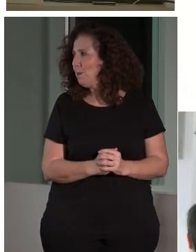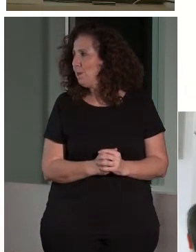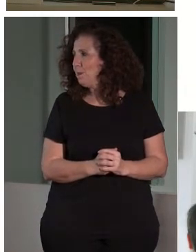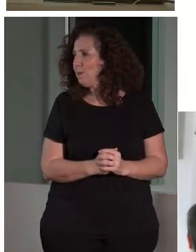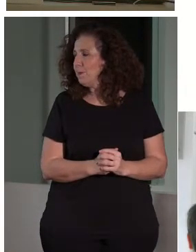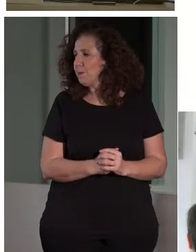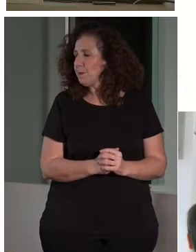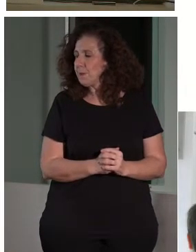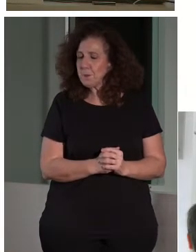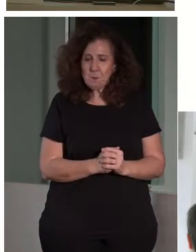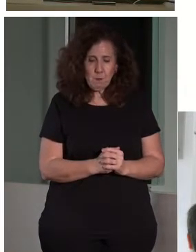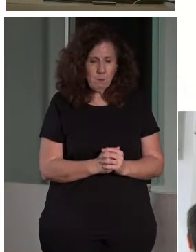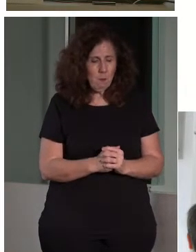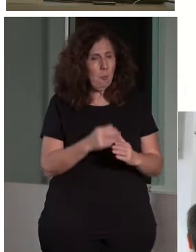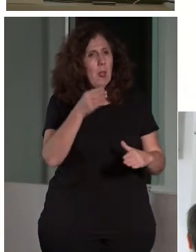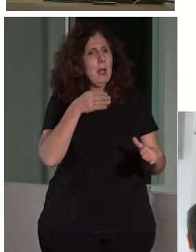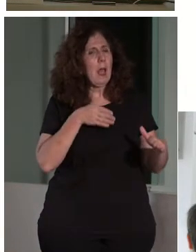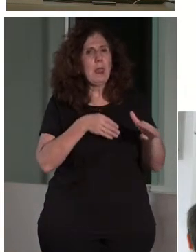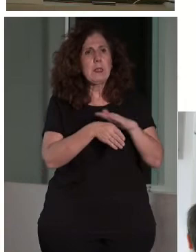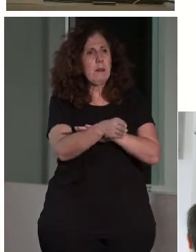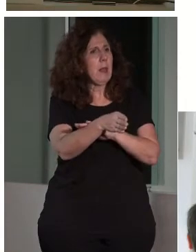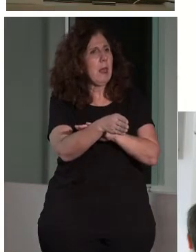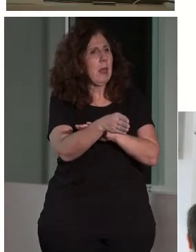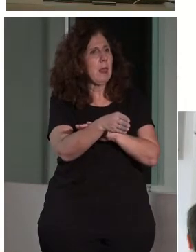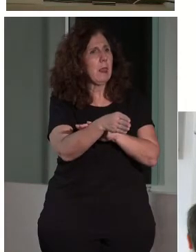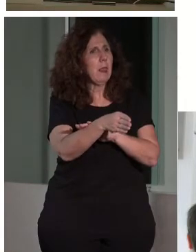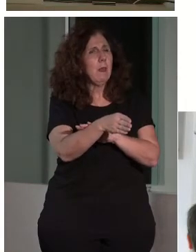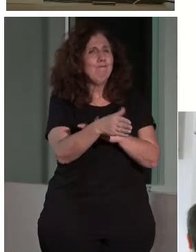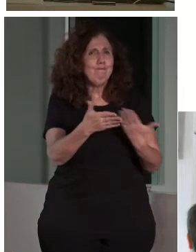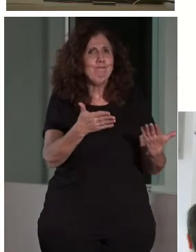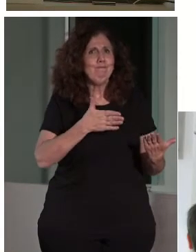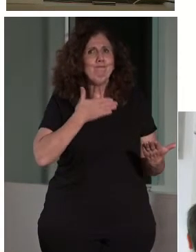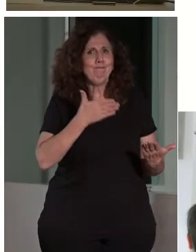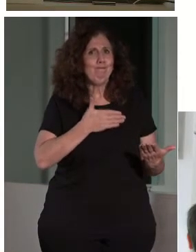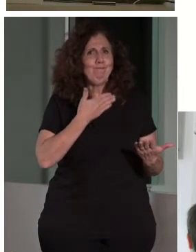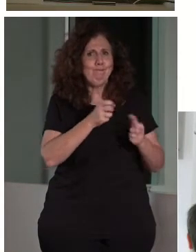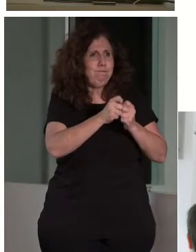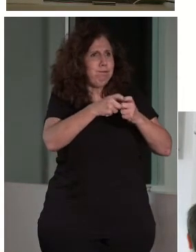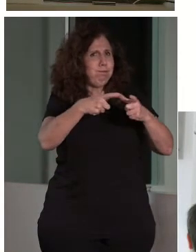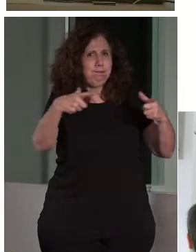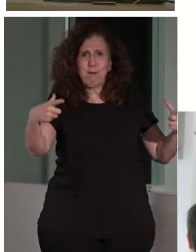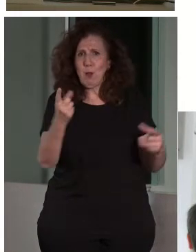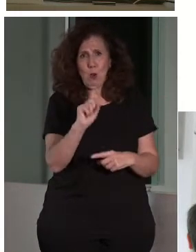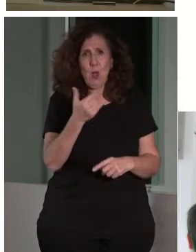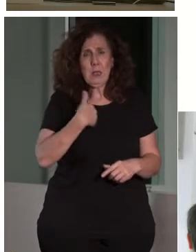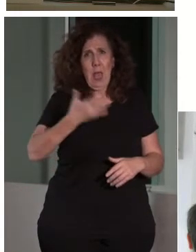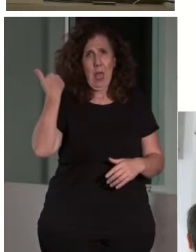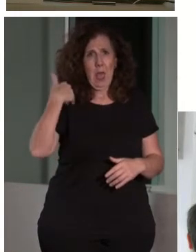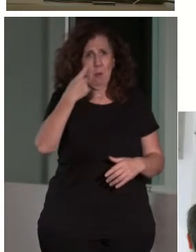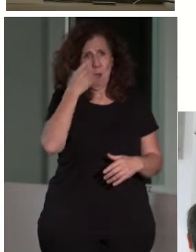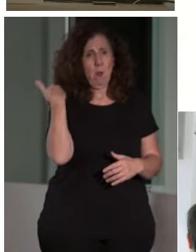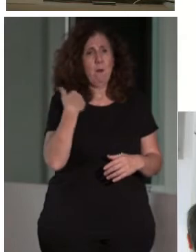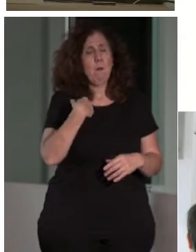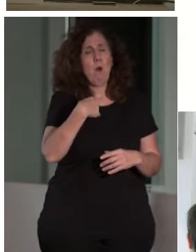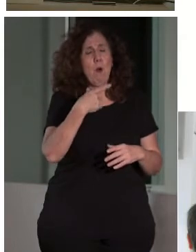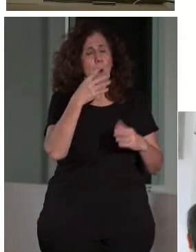Bueno, la accesibilidad, lamentablemente, no está muy extendida. Esto lo pudimos constatar en el Congreso de Lisboa, el Congreso Internacional